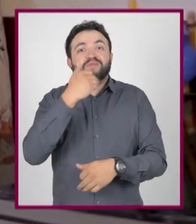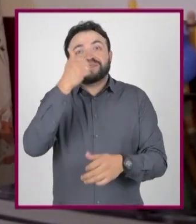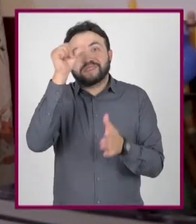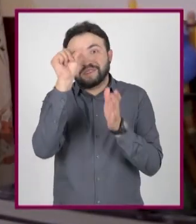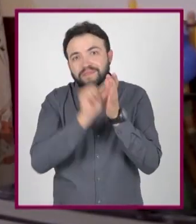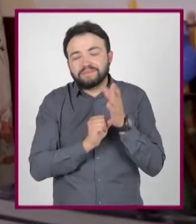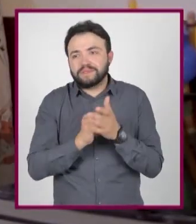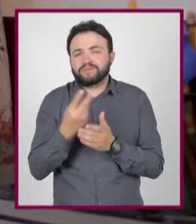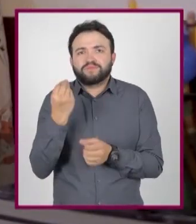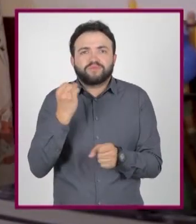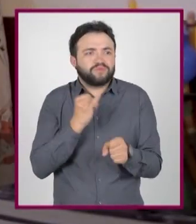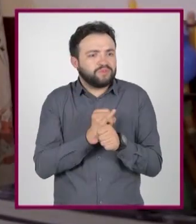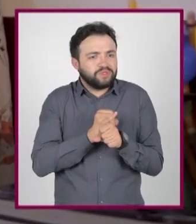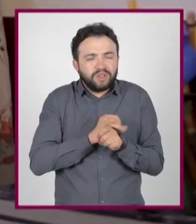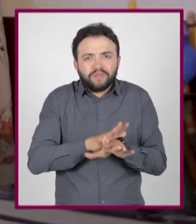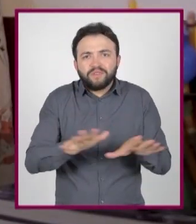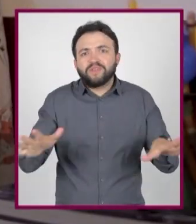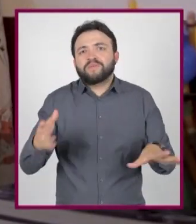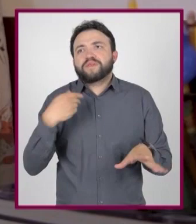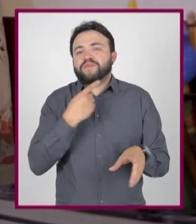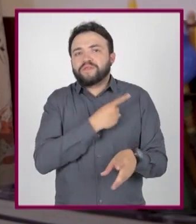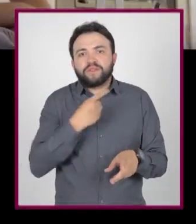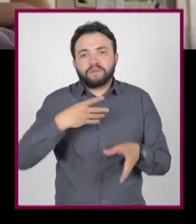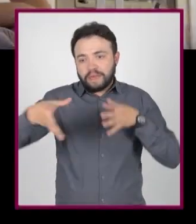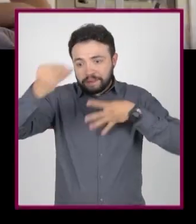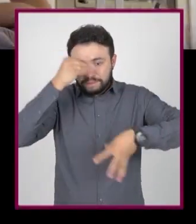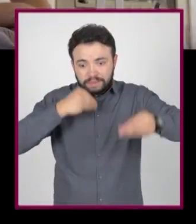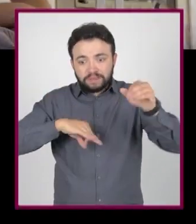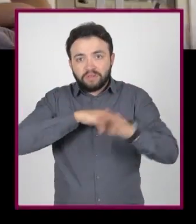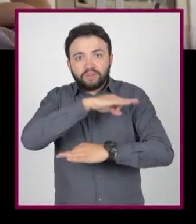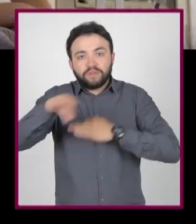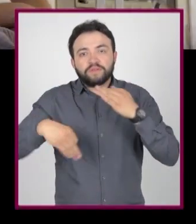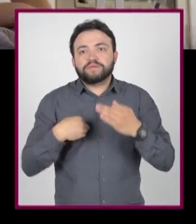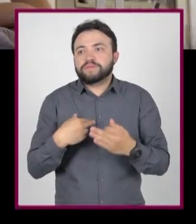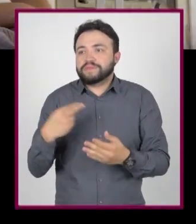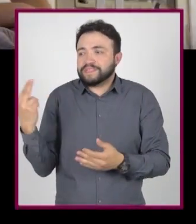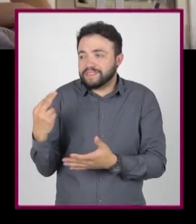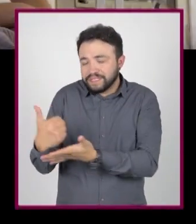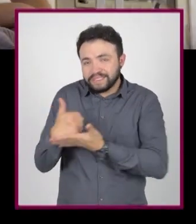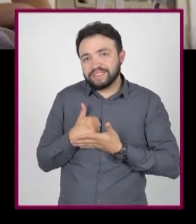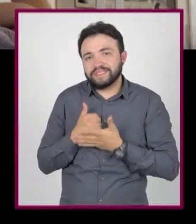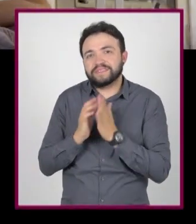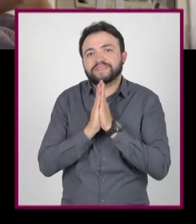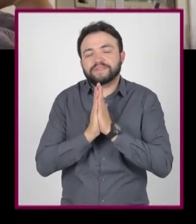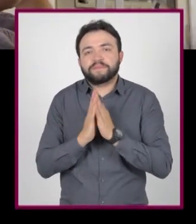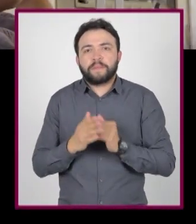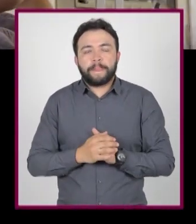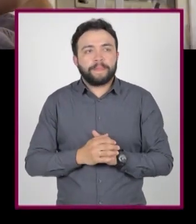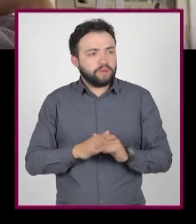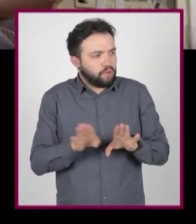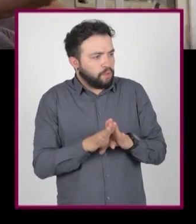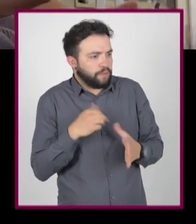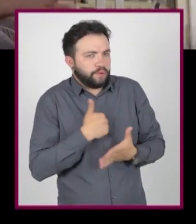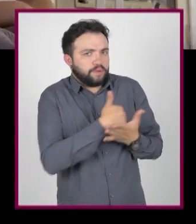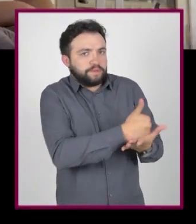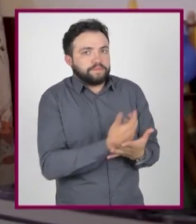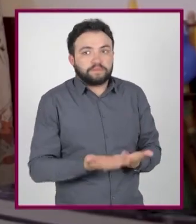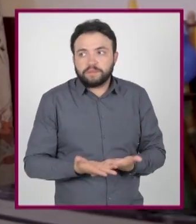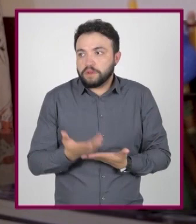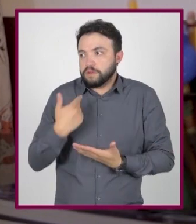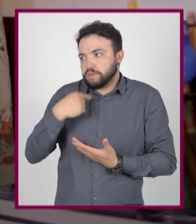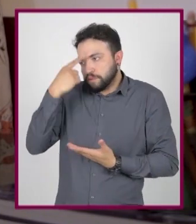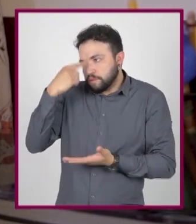el semestre. Es un montón de información. Debo aprenderme todo lo que pueda y rápido. Necesito tu ayuda. ¿Mi ayuda? ¿Cómo?